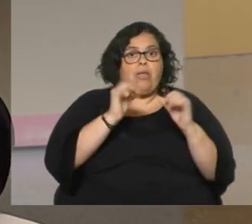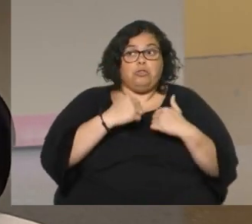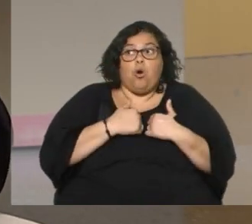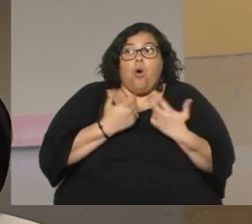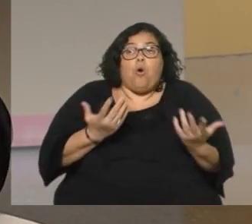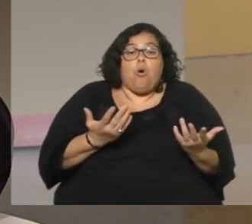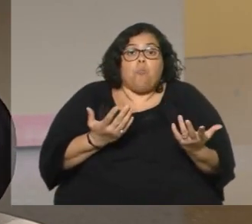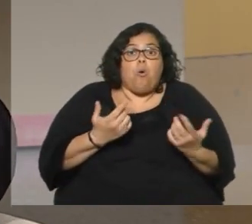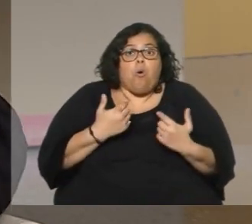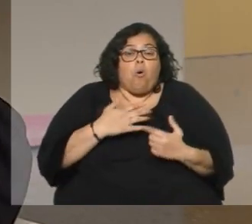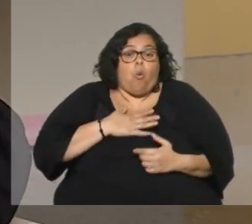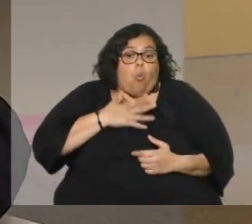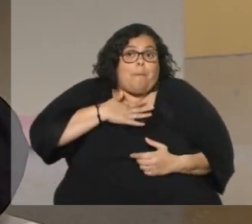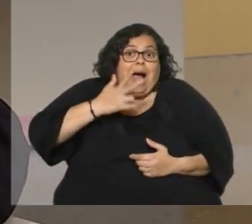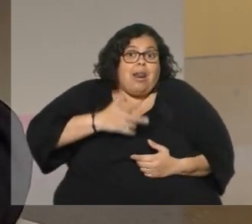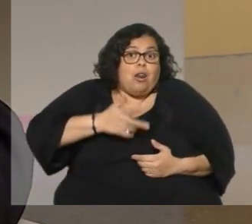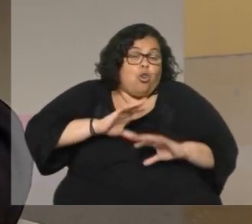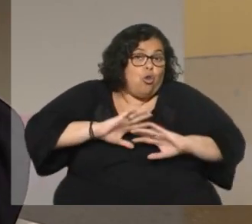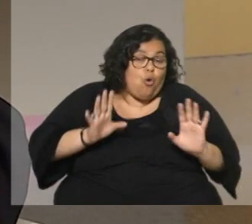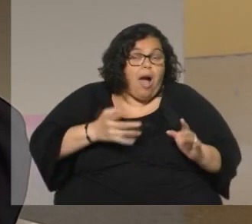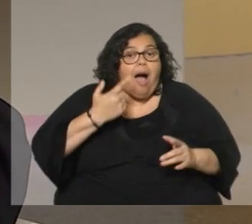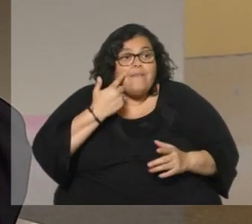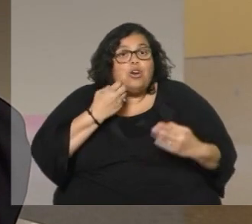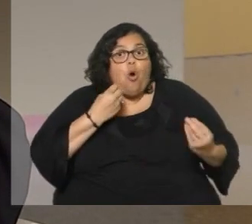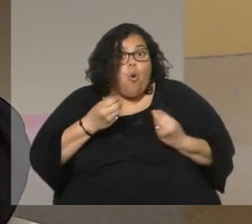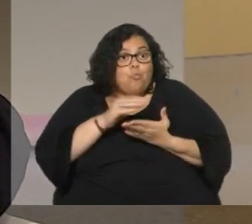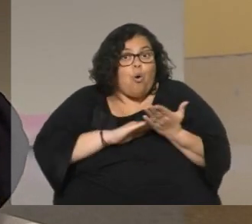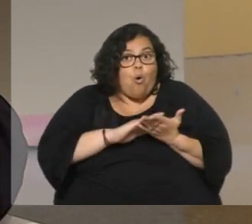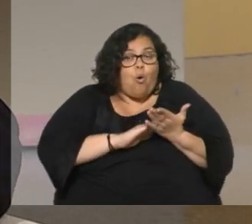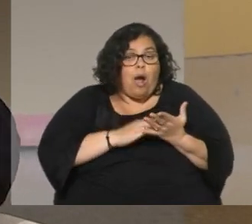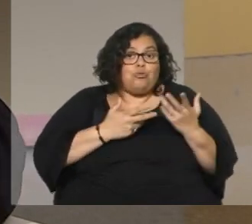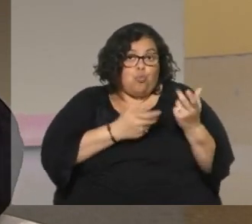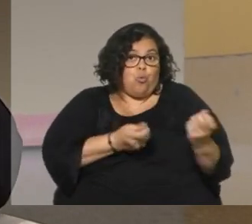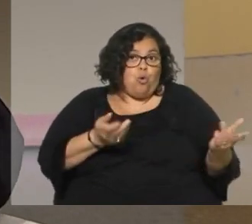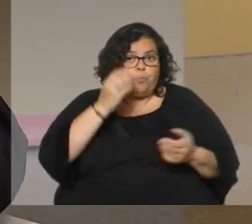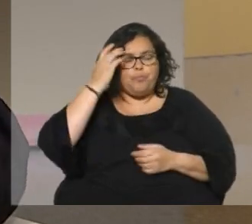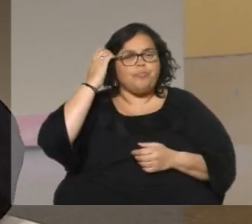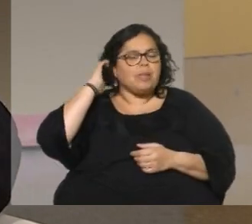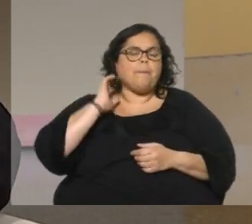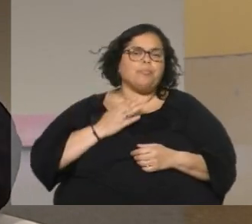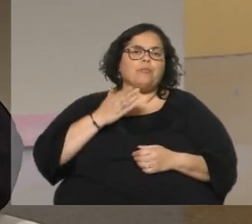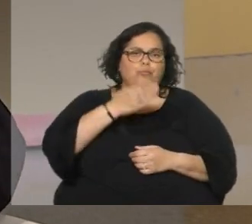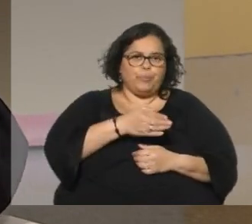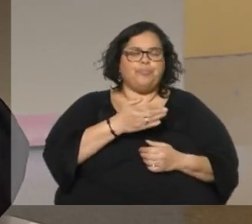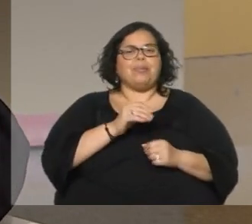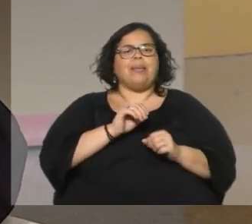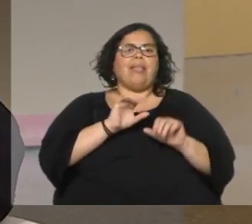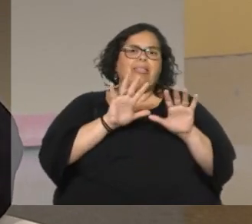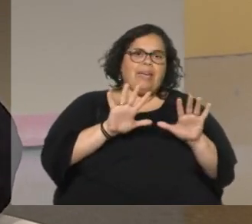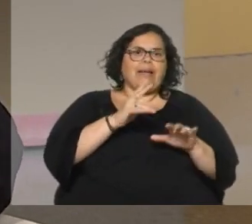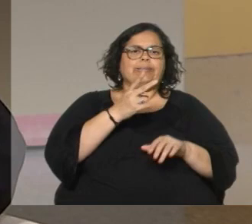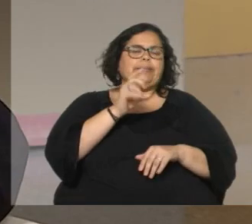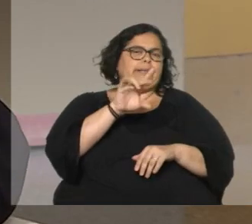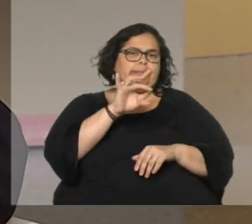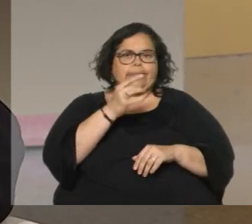aunar mis conocimientos humanos y veré qué es lo que puedo hacer durante 10-15 minutos yo estuve dialogando con él para que le pusiera su